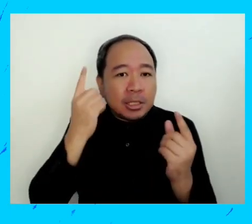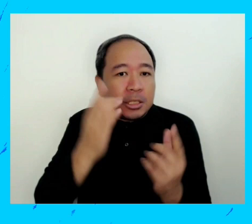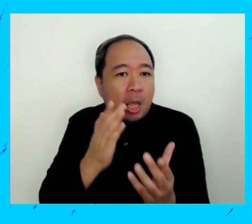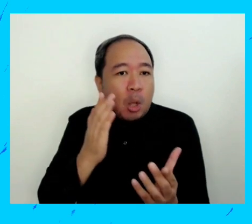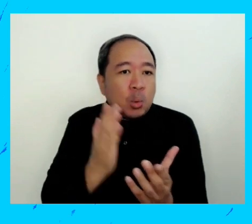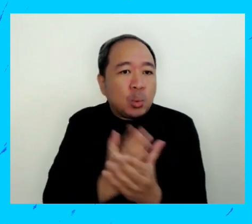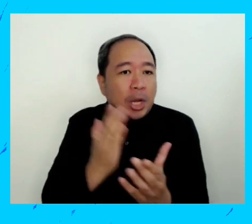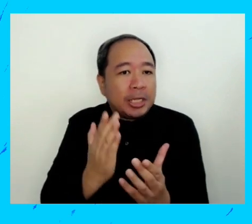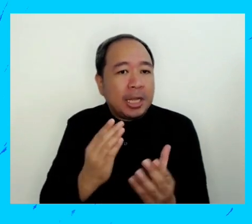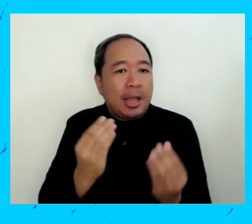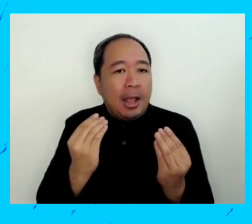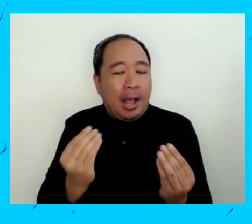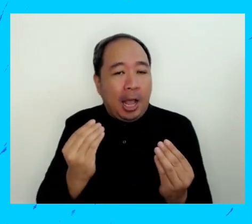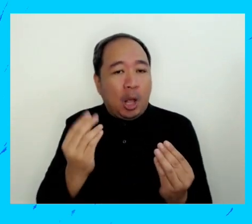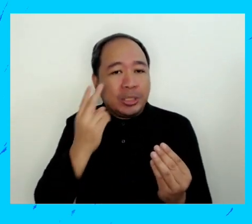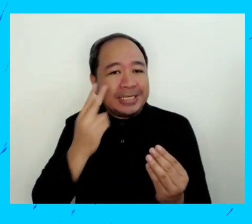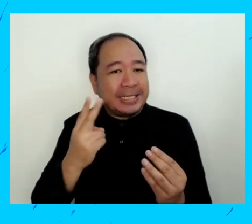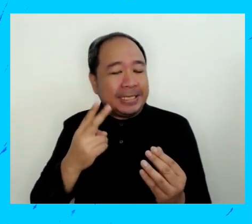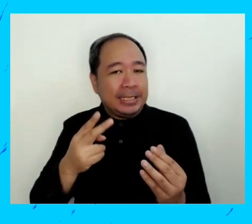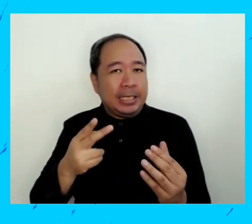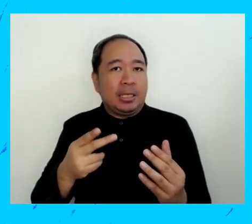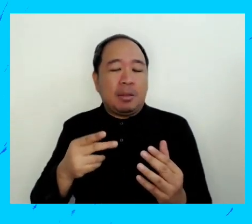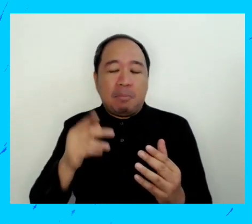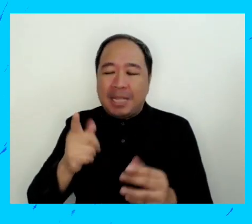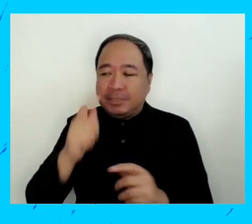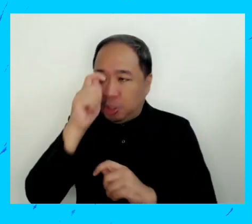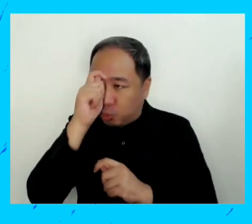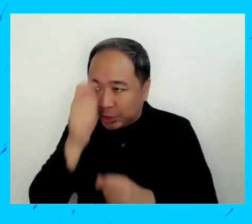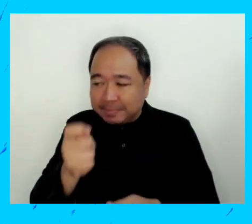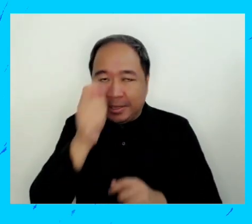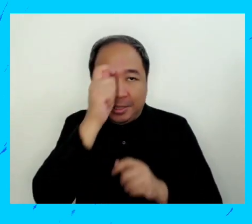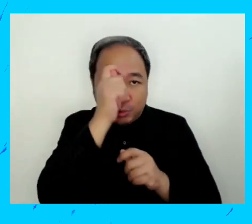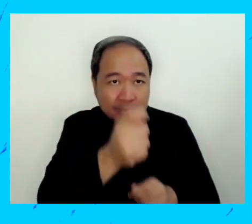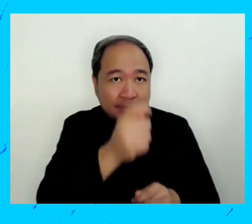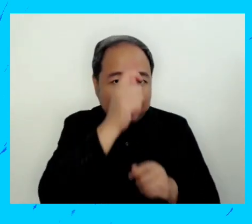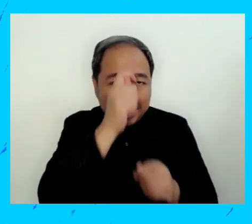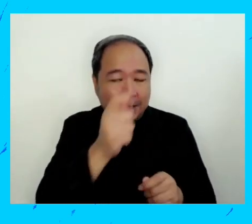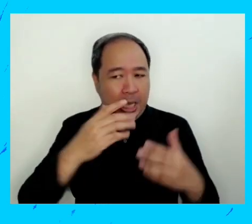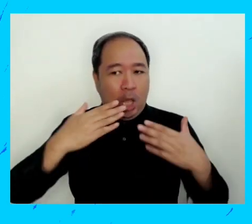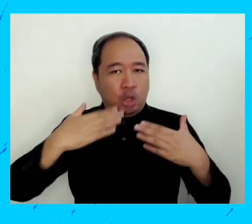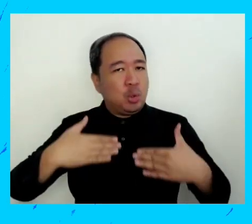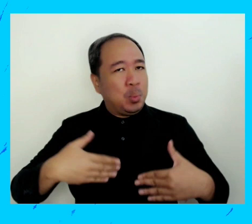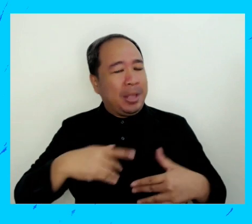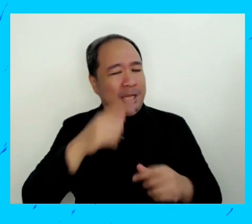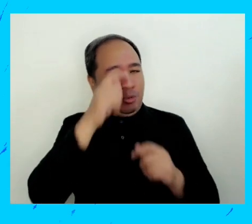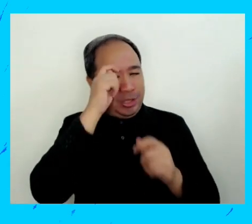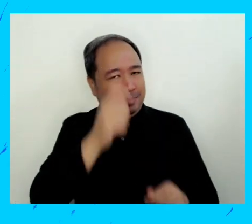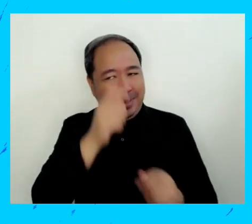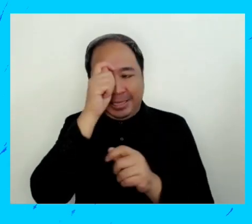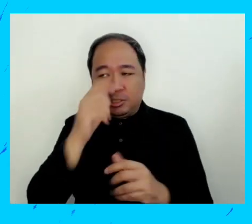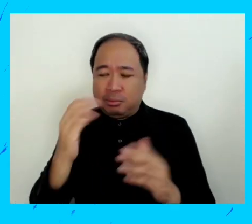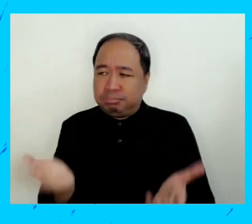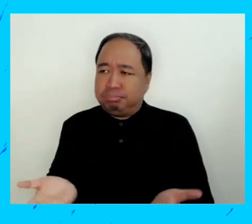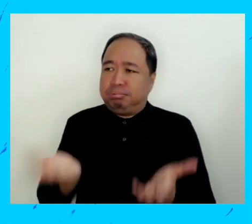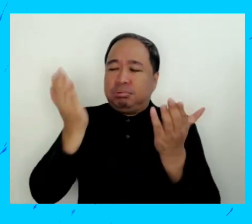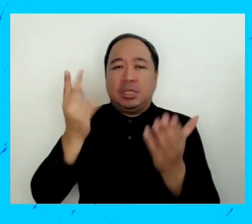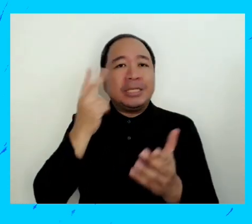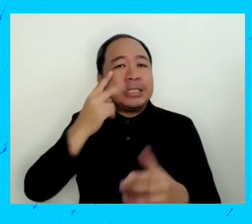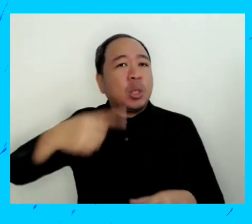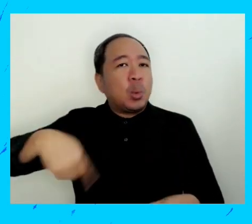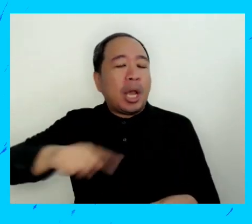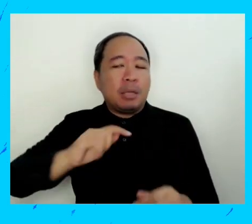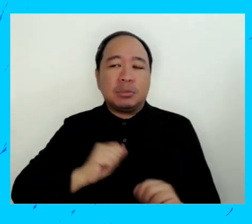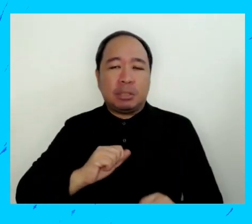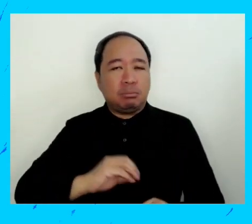que entender cuáles son las cosas que tienen que hacer. Tienen que aprender sobre amor, respeto y la dignidad